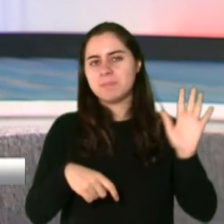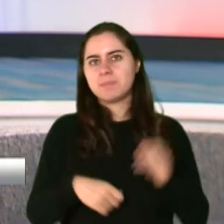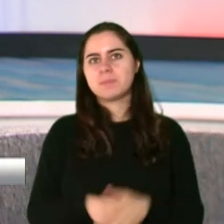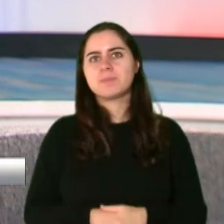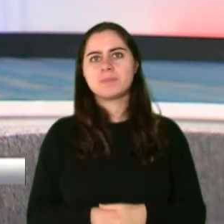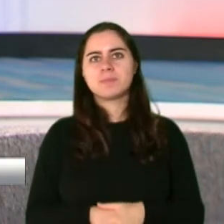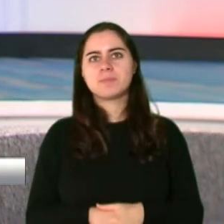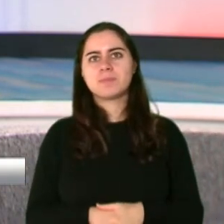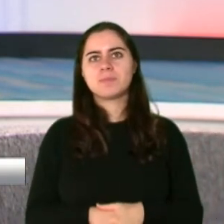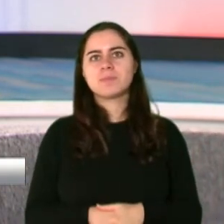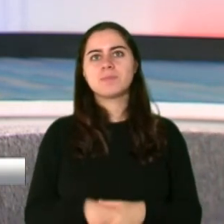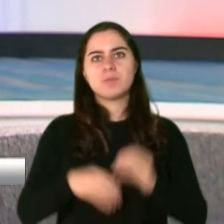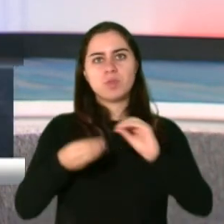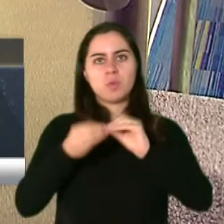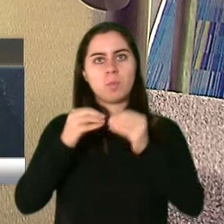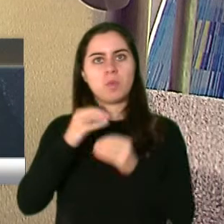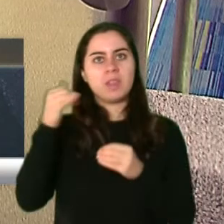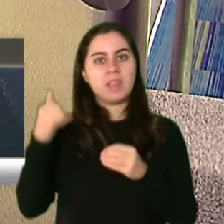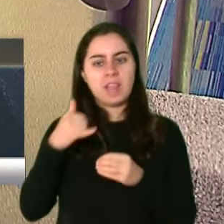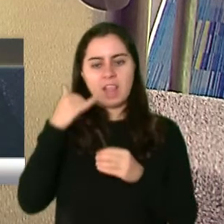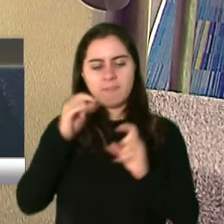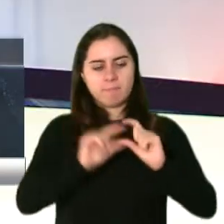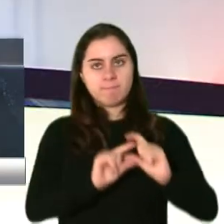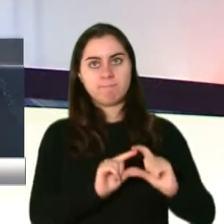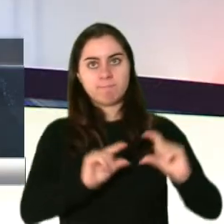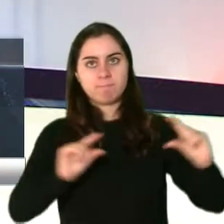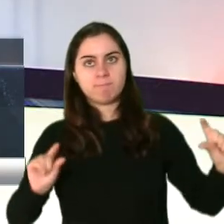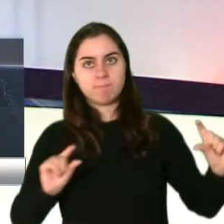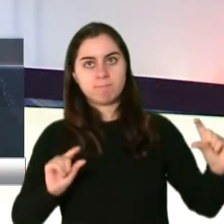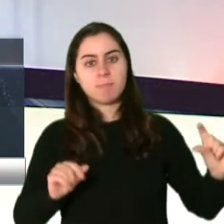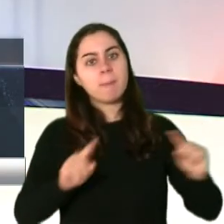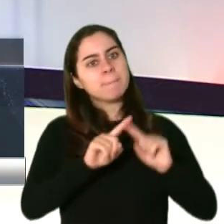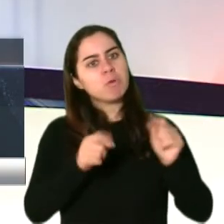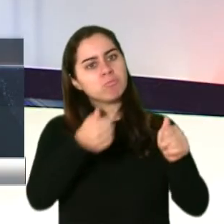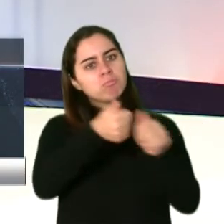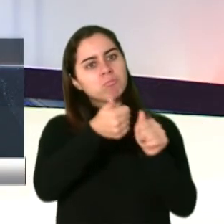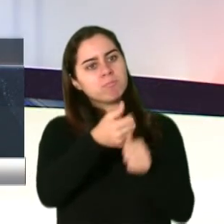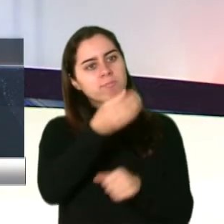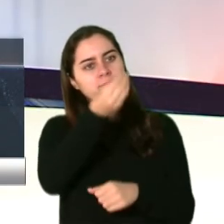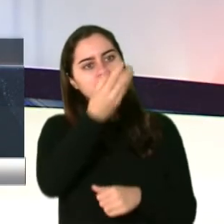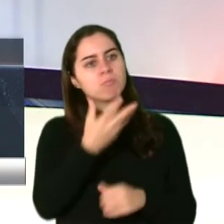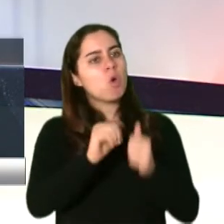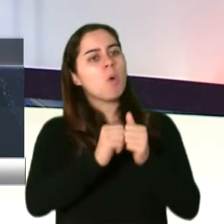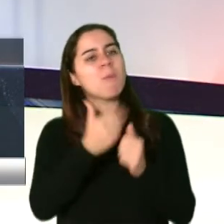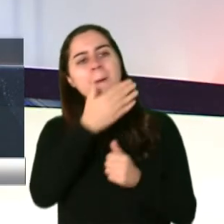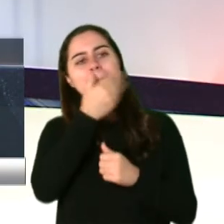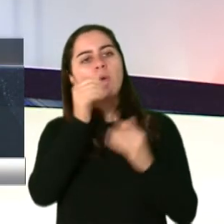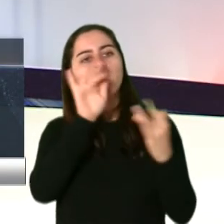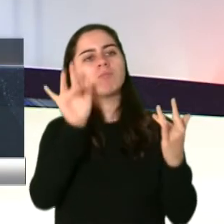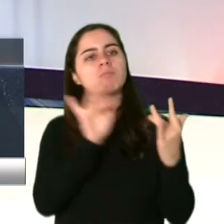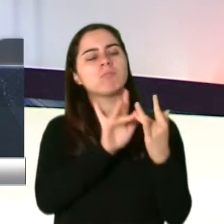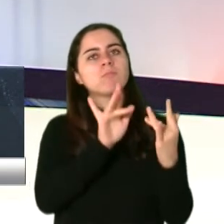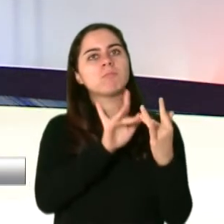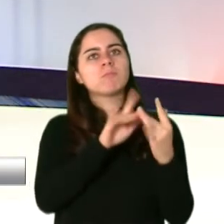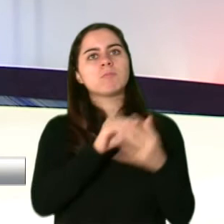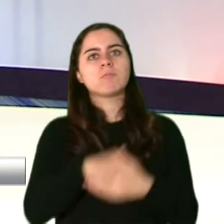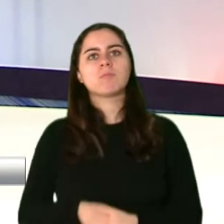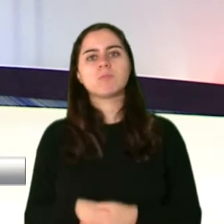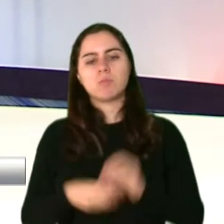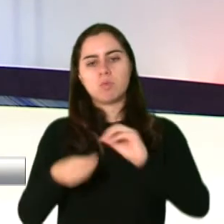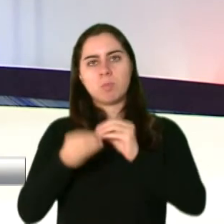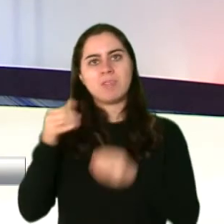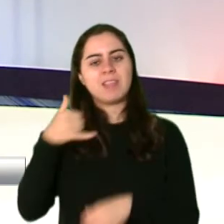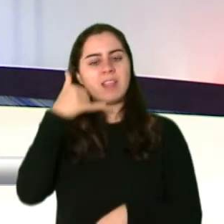pantalla, los teléfonos y la manera de comunicarse, pero quisiera que usted enfatizara la forma en que puede hacerse. Pues el teléfono es el 1